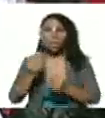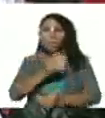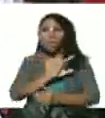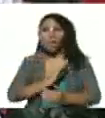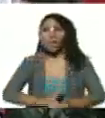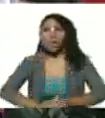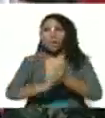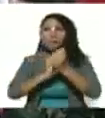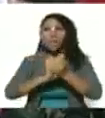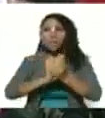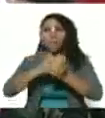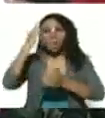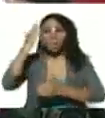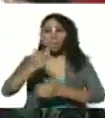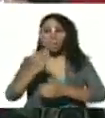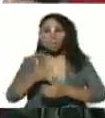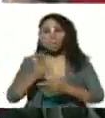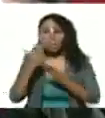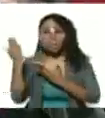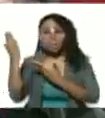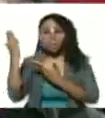del ejército a hernández lares